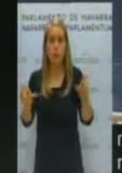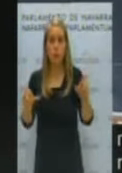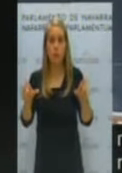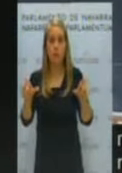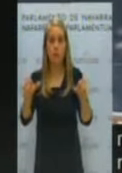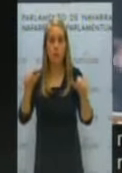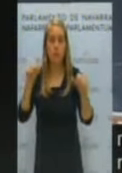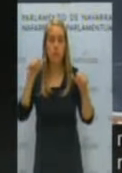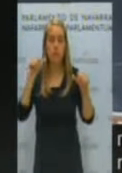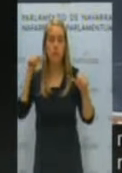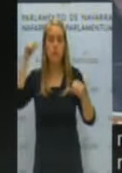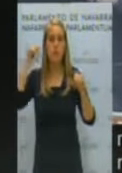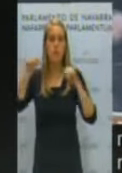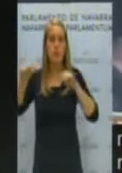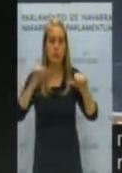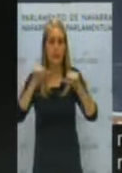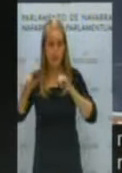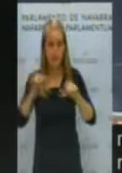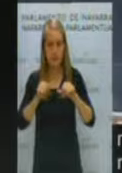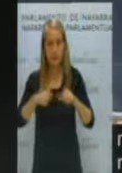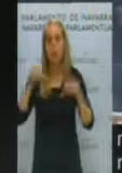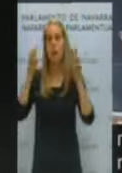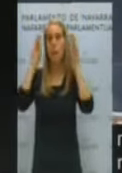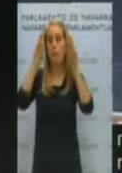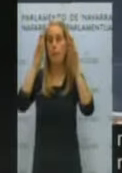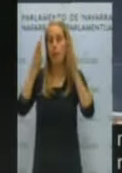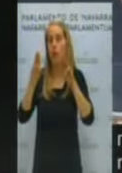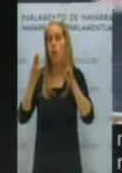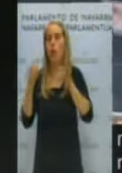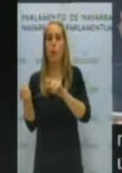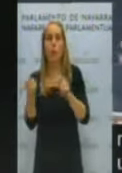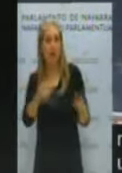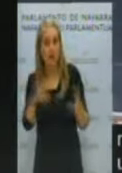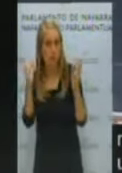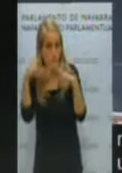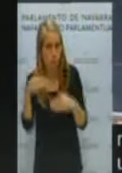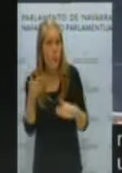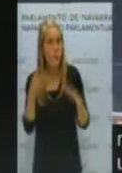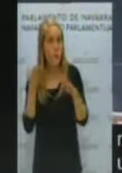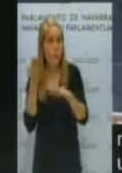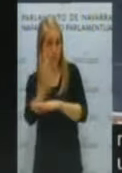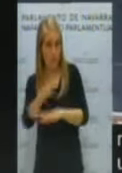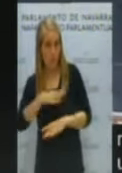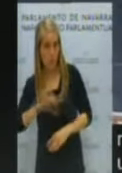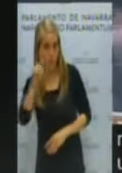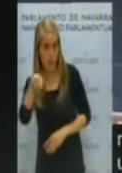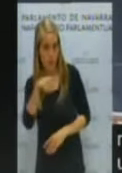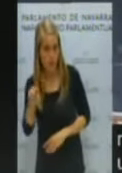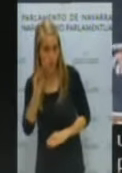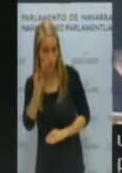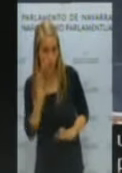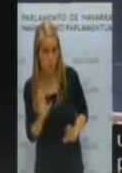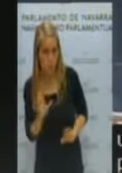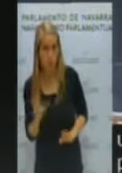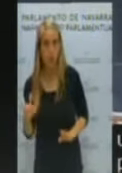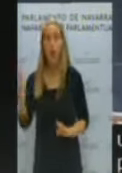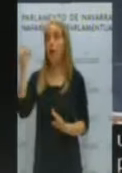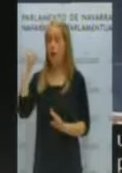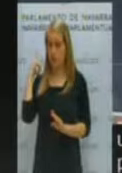pedagógico y didáctico o similar? ¿Qué pasa con ellas? ¿Se van a poder presentar o no se van a poder presentar? Ayer hacía una